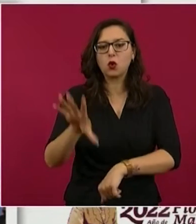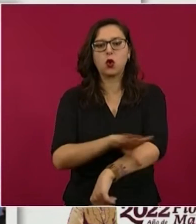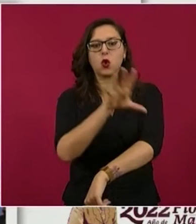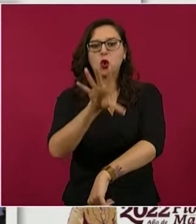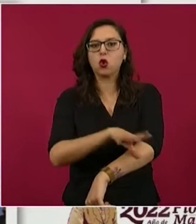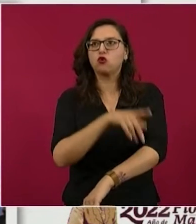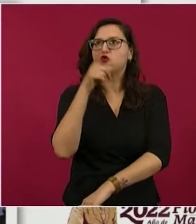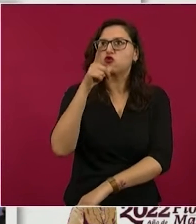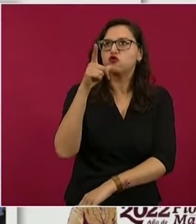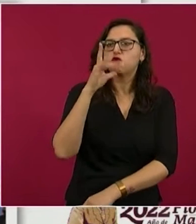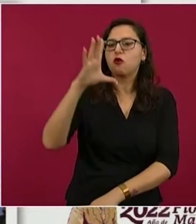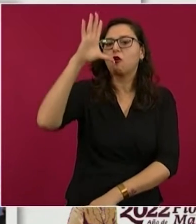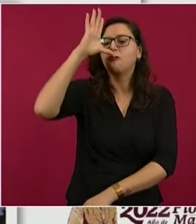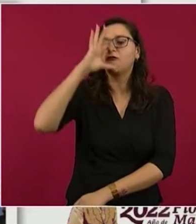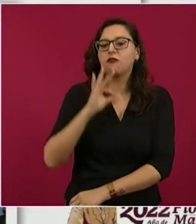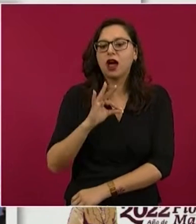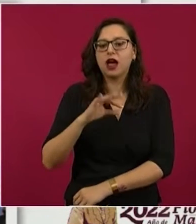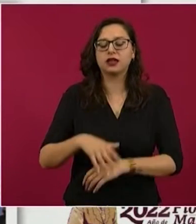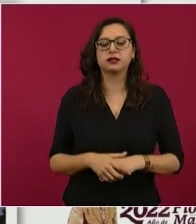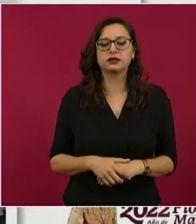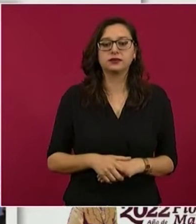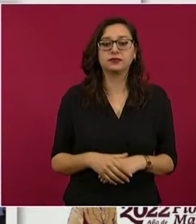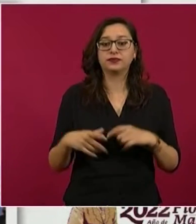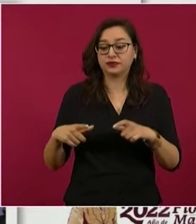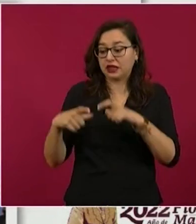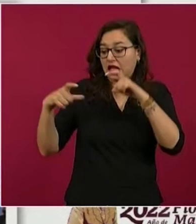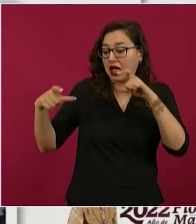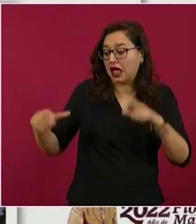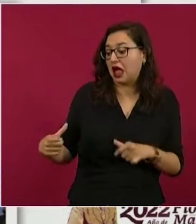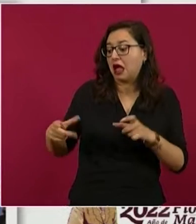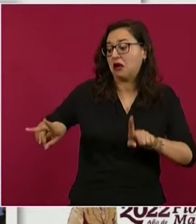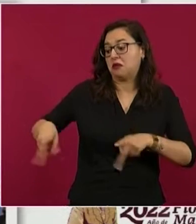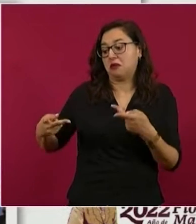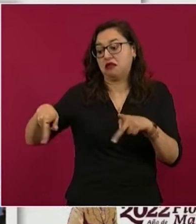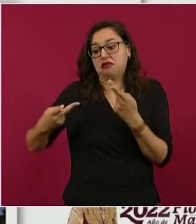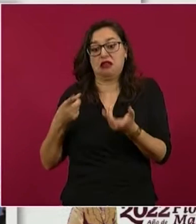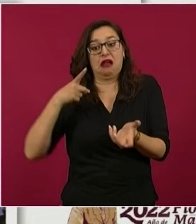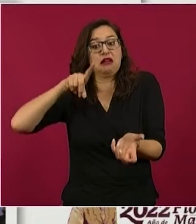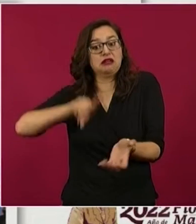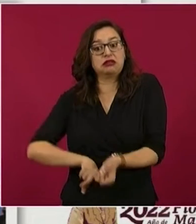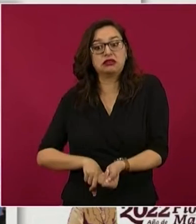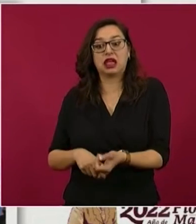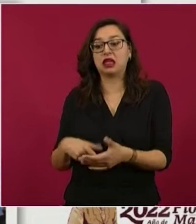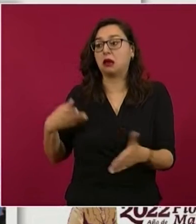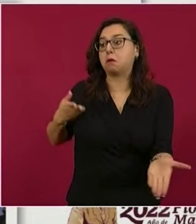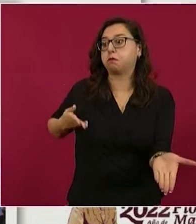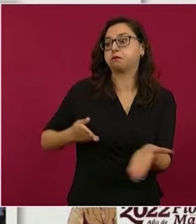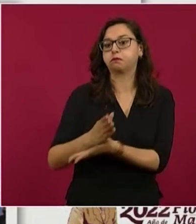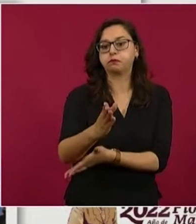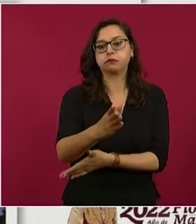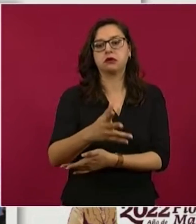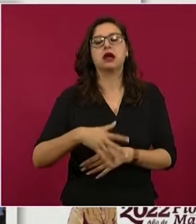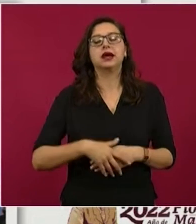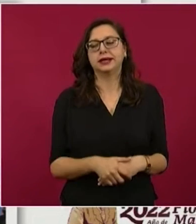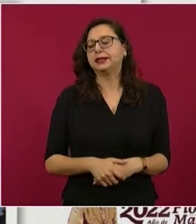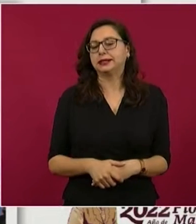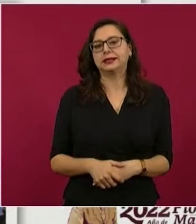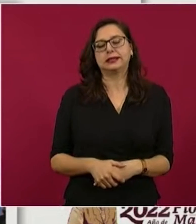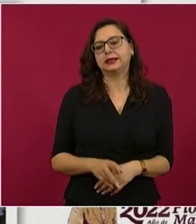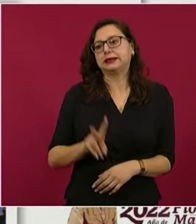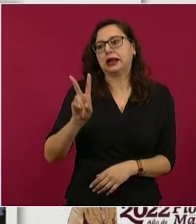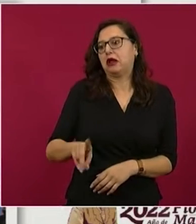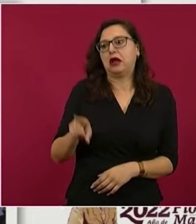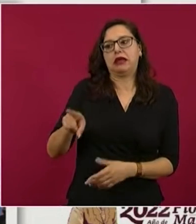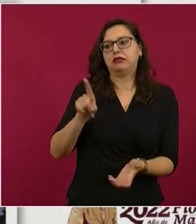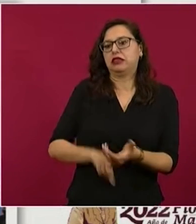norma, el solo ingreso de las tlayudas a la terminal, ponen entendido la seguridad de la